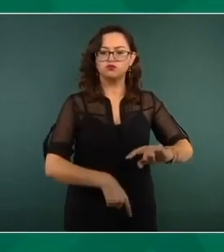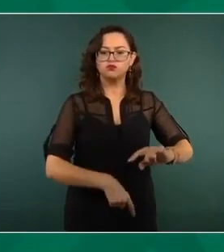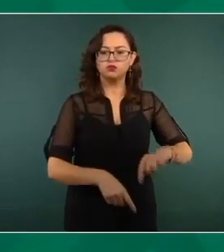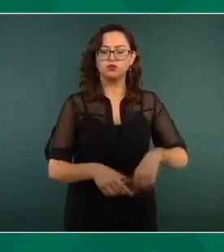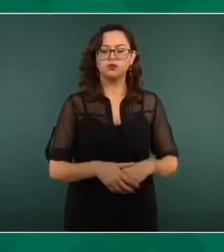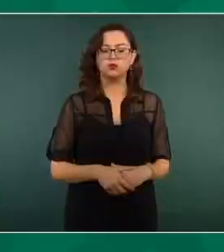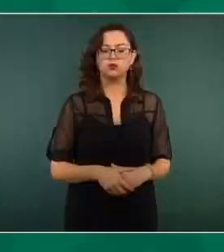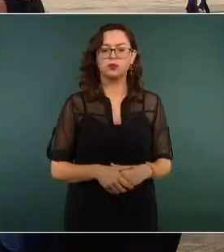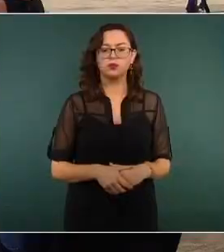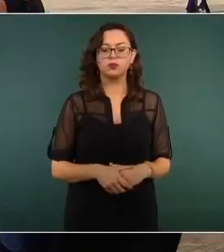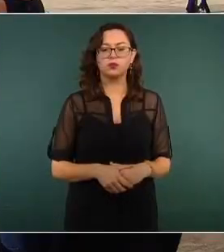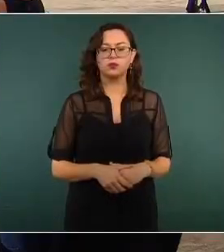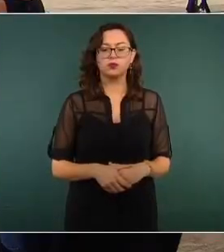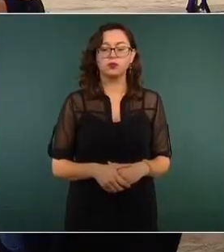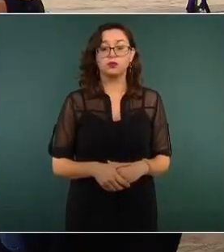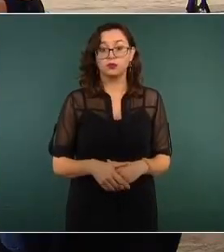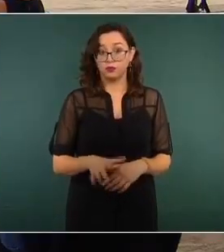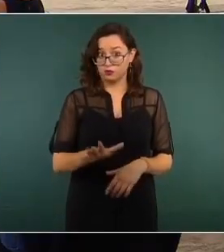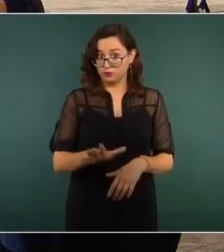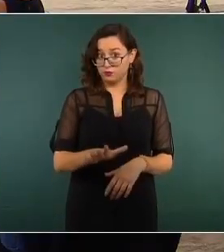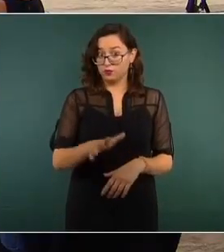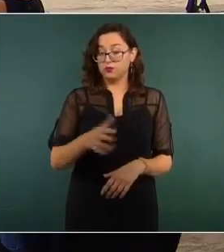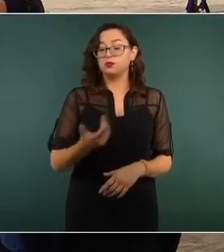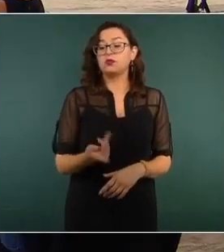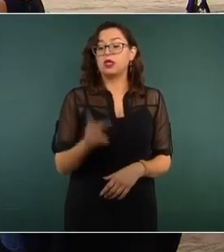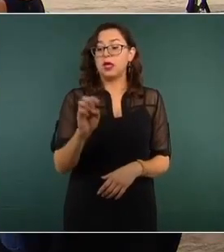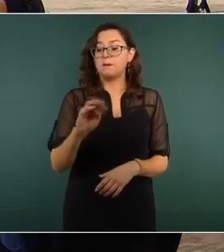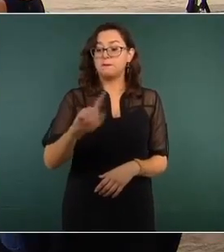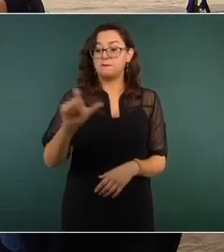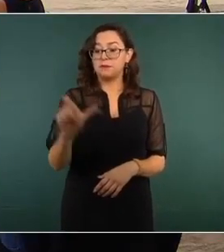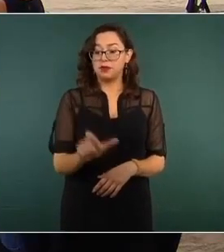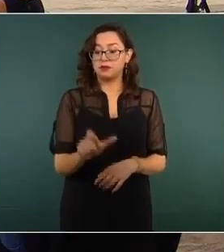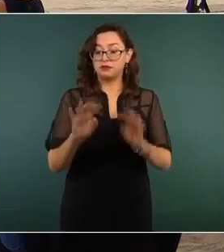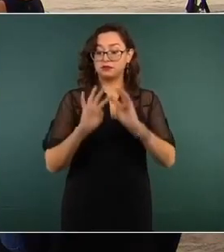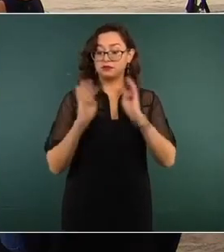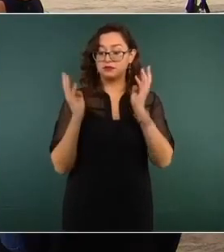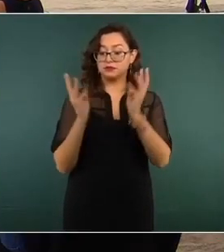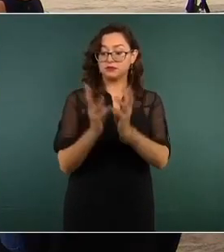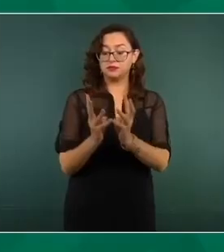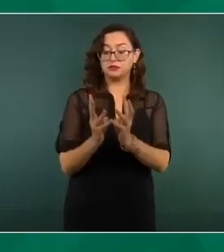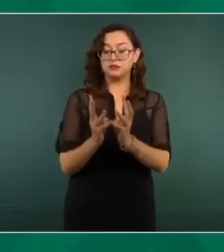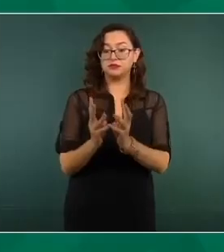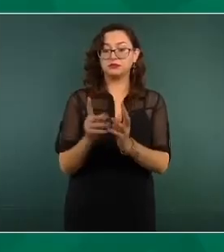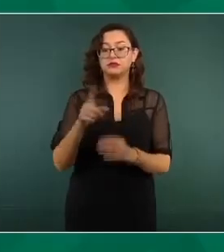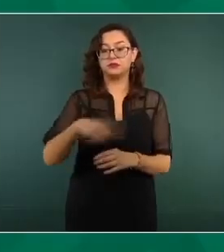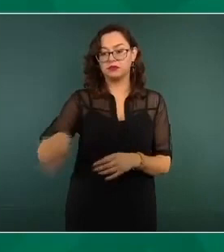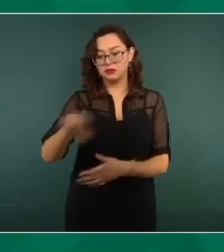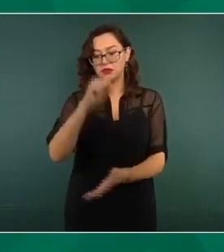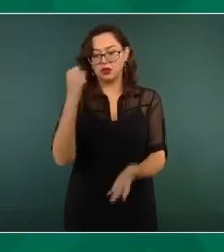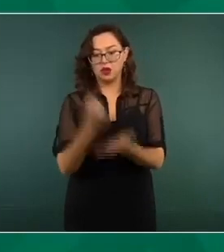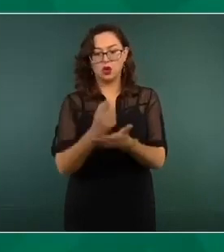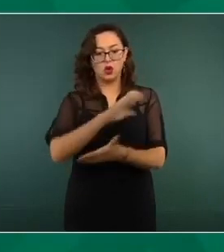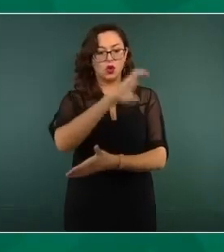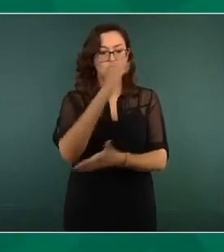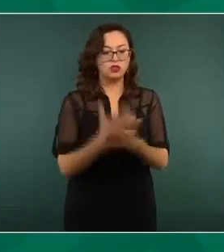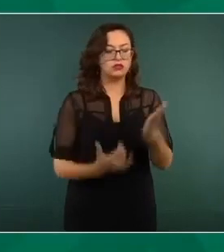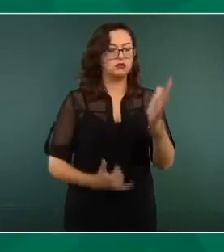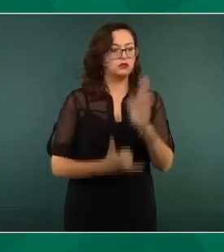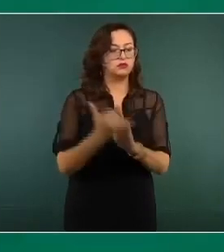Consejo de Administración de Pemex aprueba contratos, obras, proveedores.